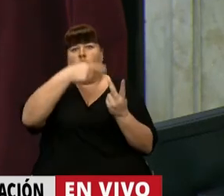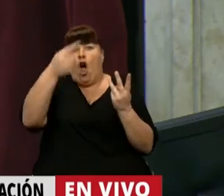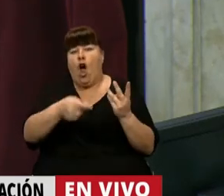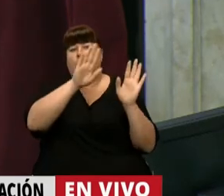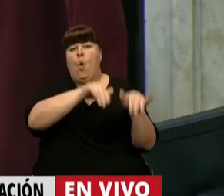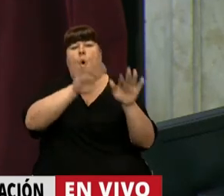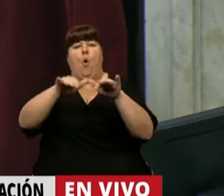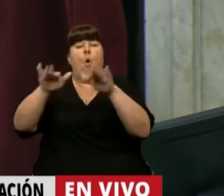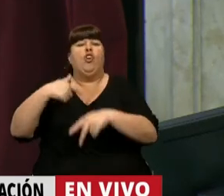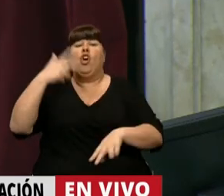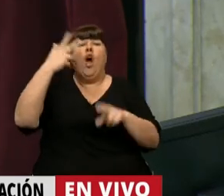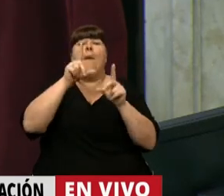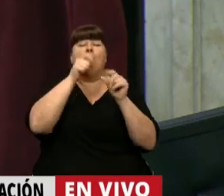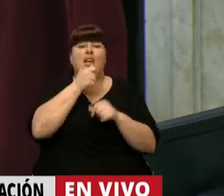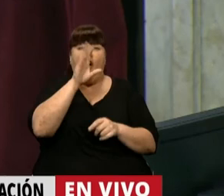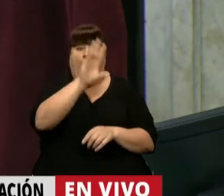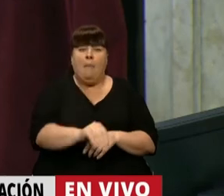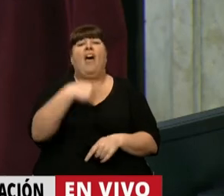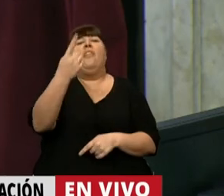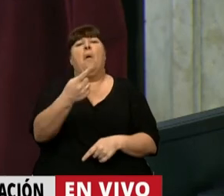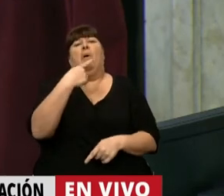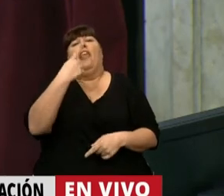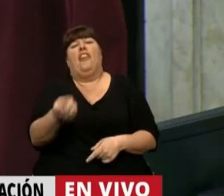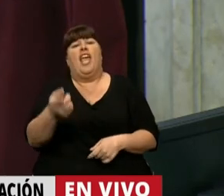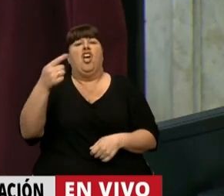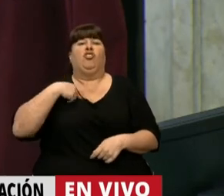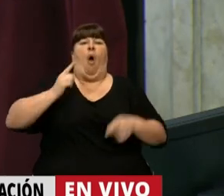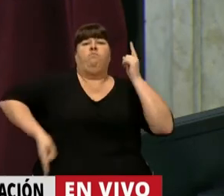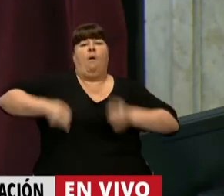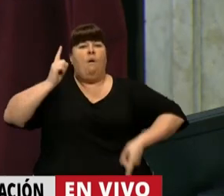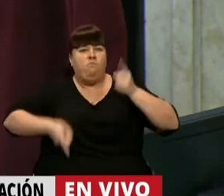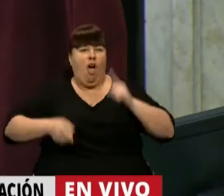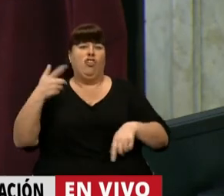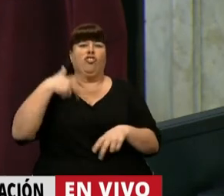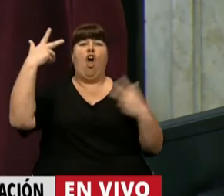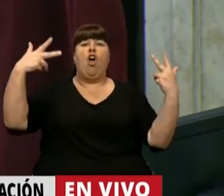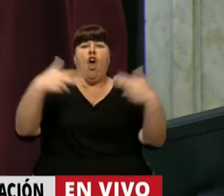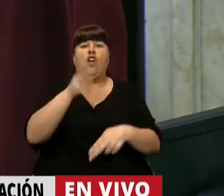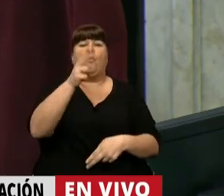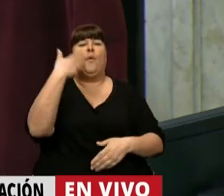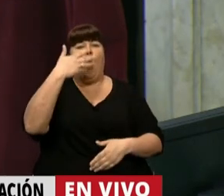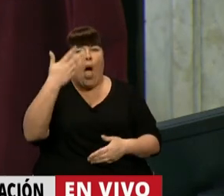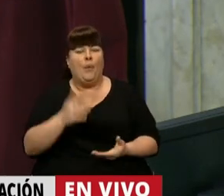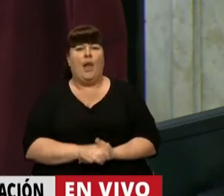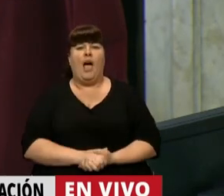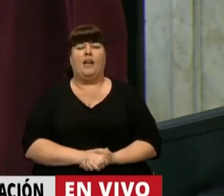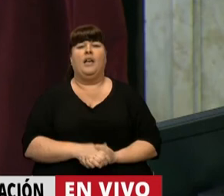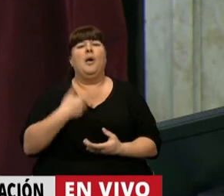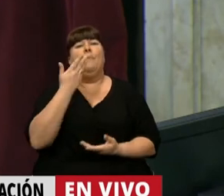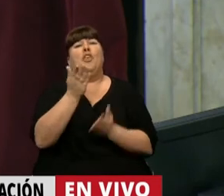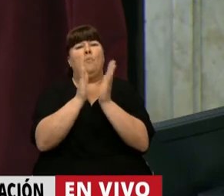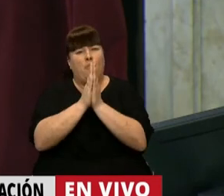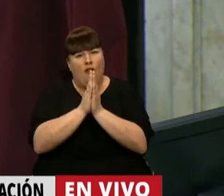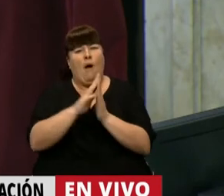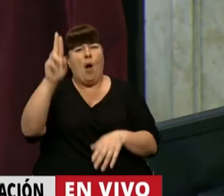un minuto 40 segundos otros, cuando corto el micrófono después dicen que soy autoritario, que corto el uso de la palabra. Entonces, les pido